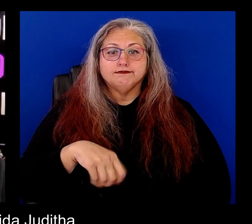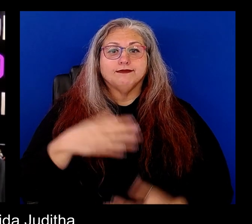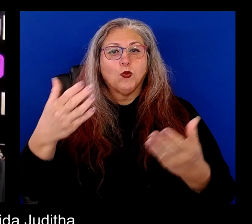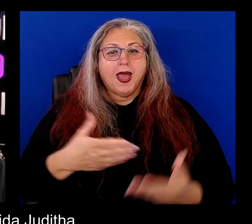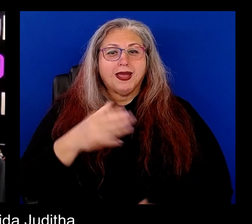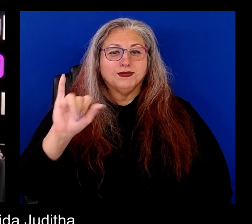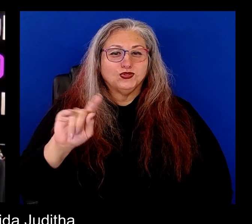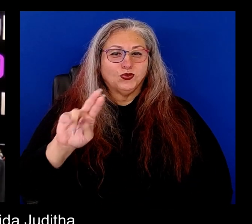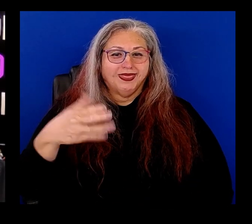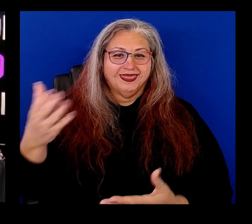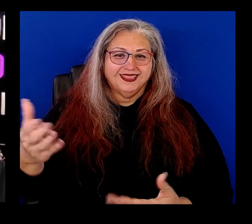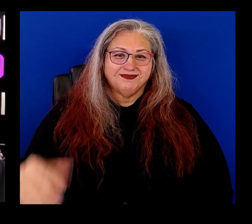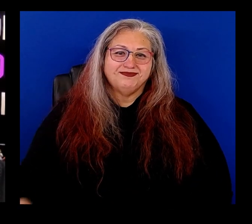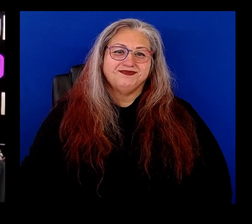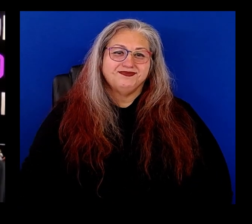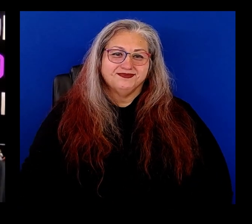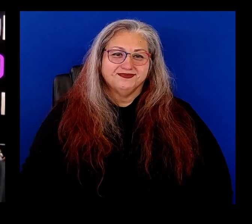Bienvenida, Judita.